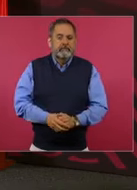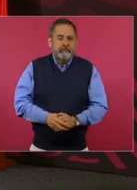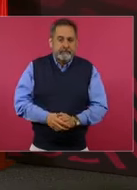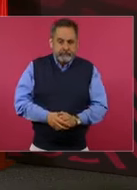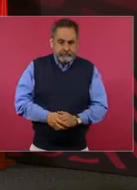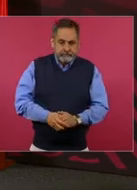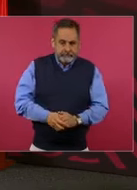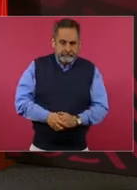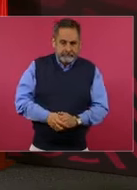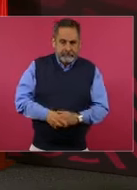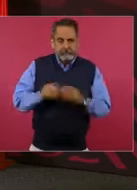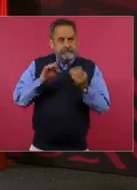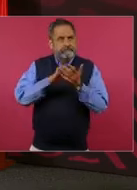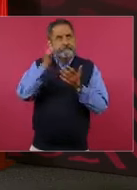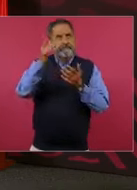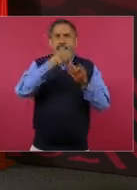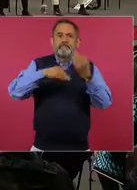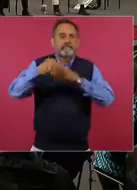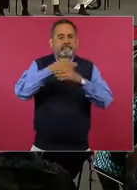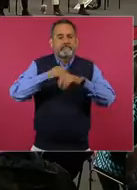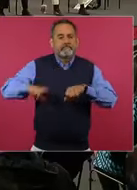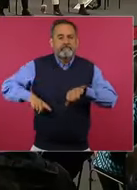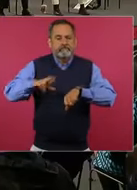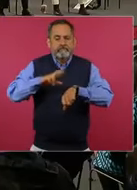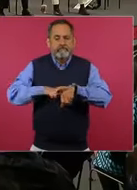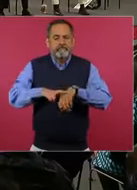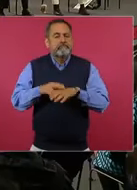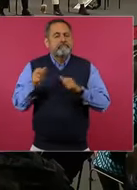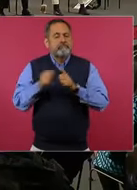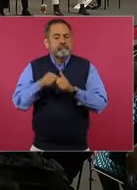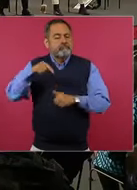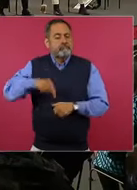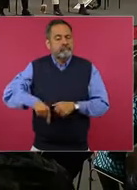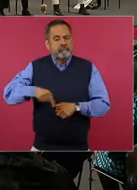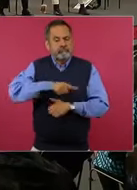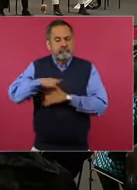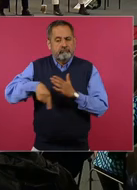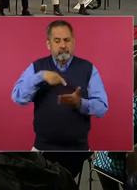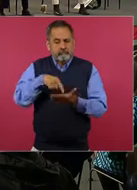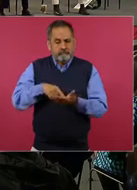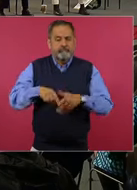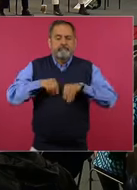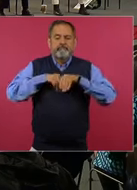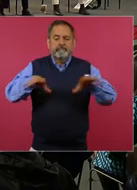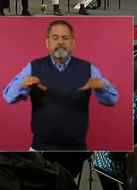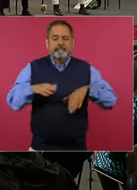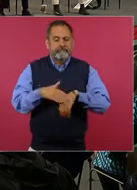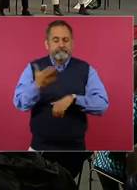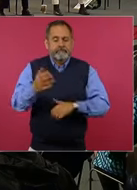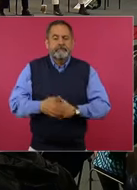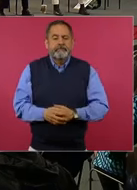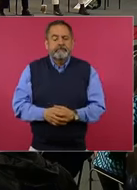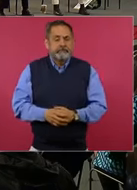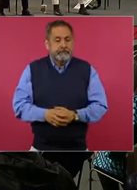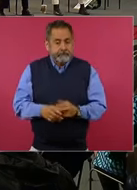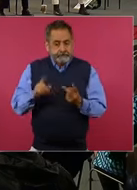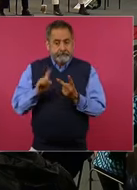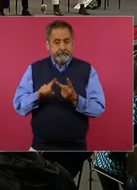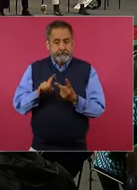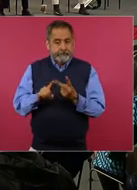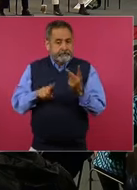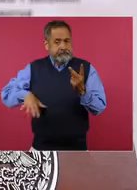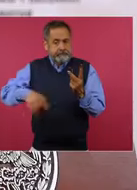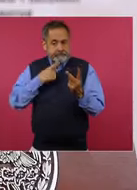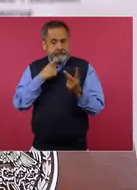Muchas gracias a todas y a todos ellos desde Palacio Nacional. El segundo punto, como ya lo ha